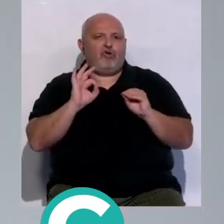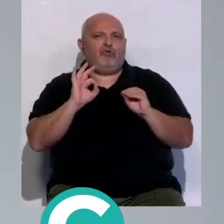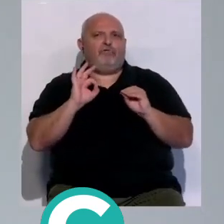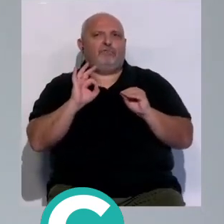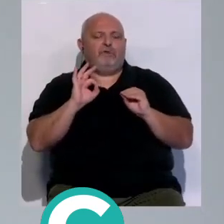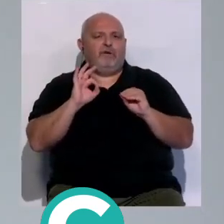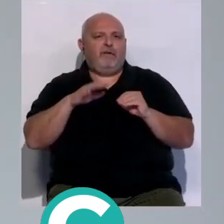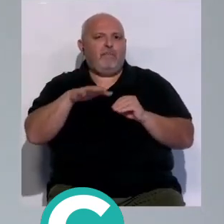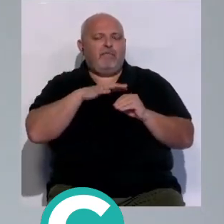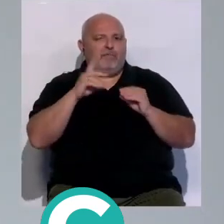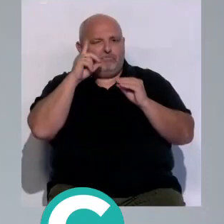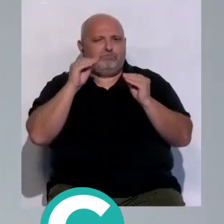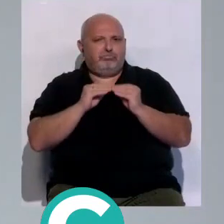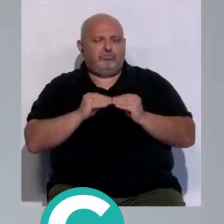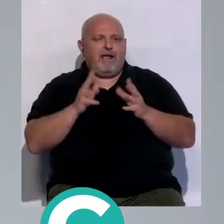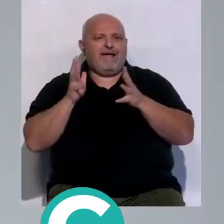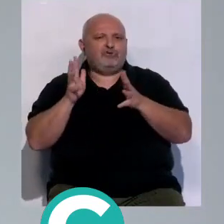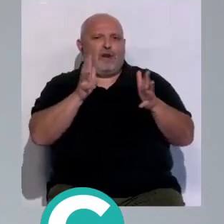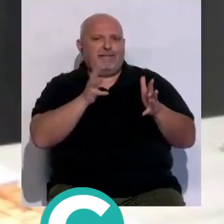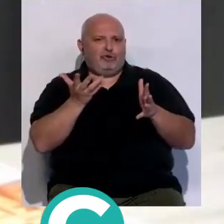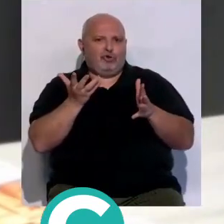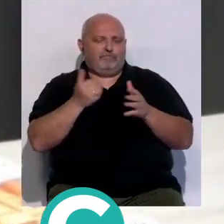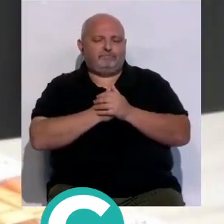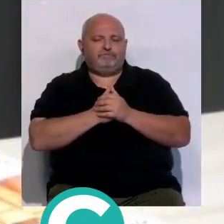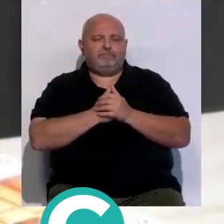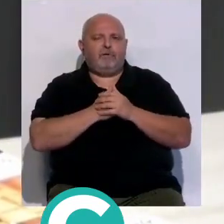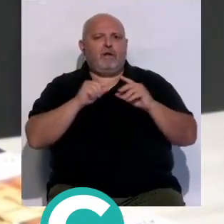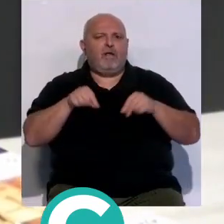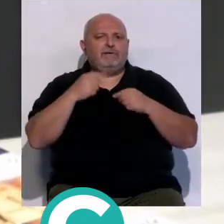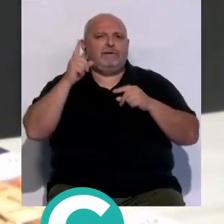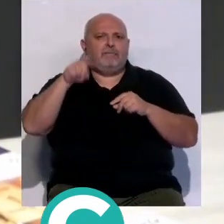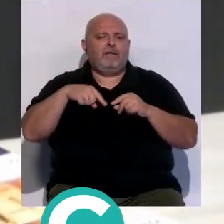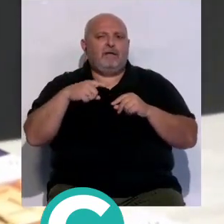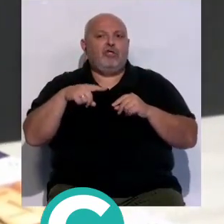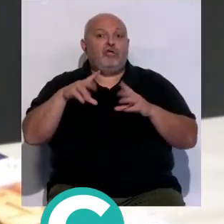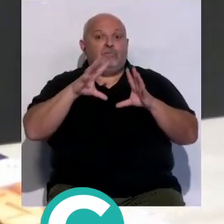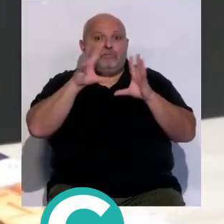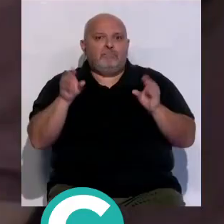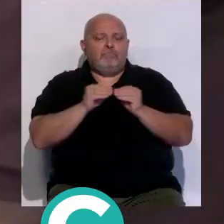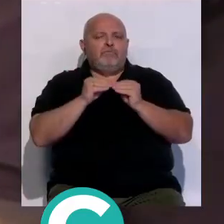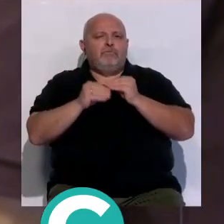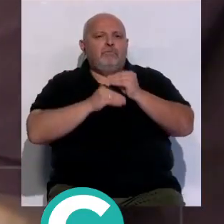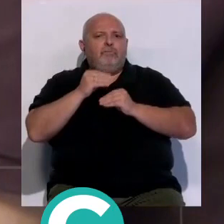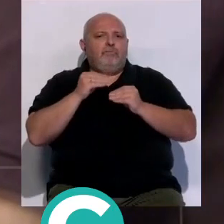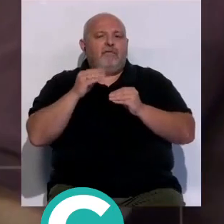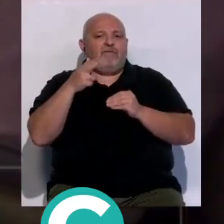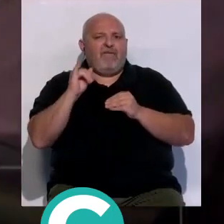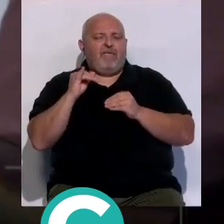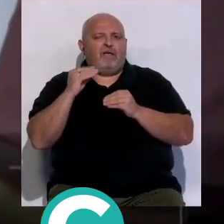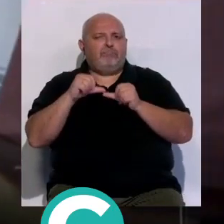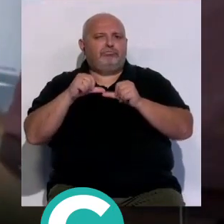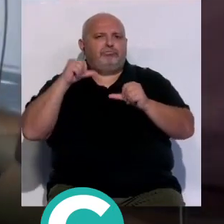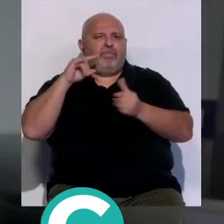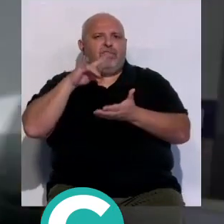de espacios comunes de asesoramiento el acuerdo se ha firmado además en el contexto de las celebraciones que Fegadi realiza